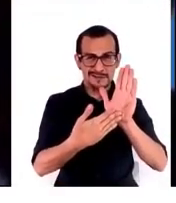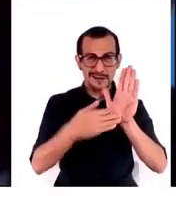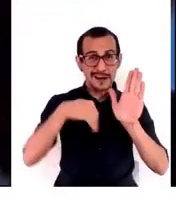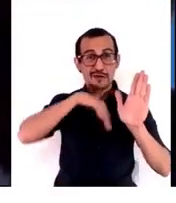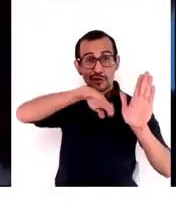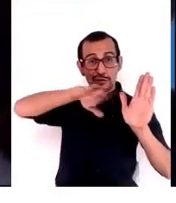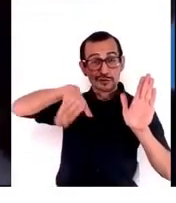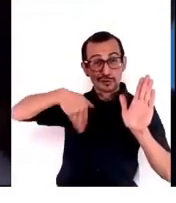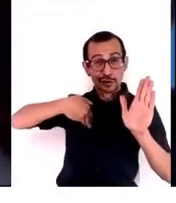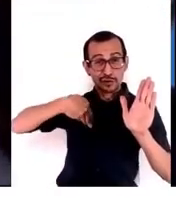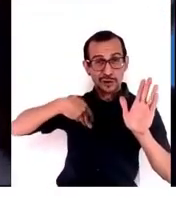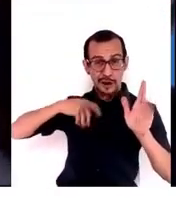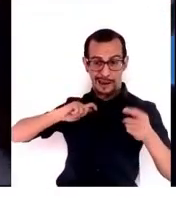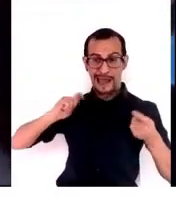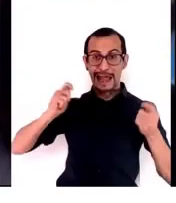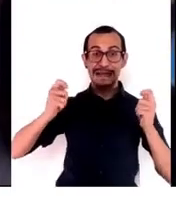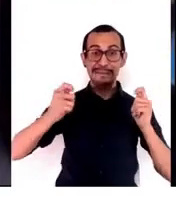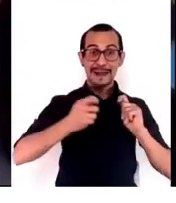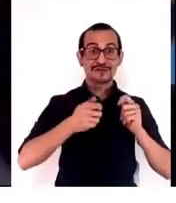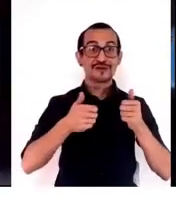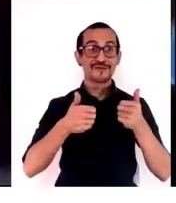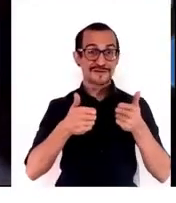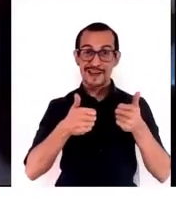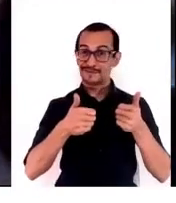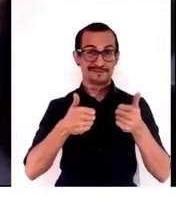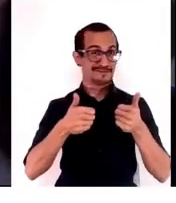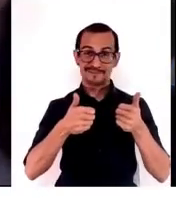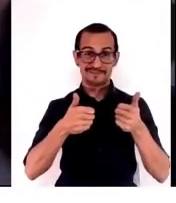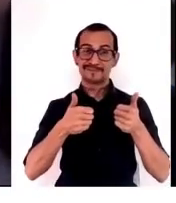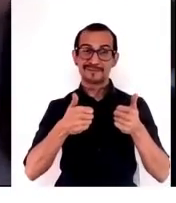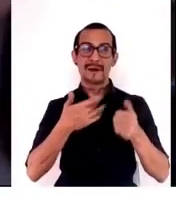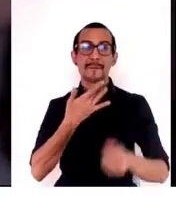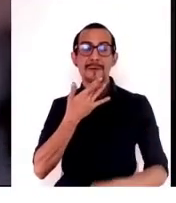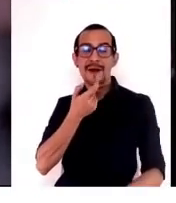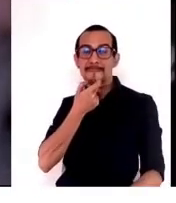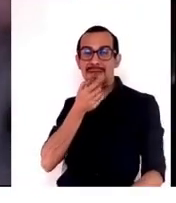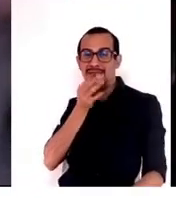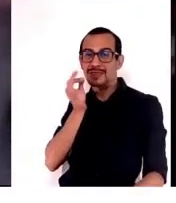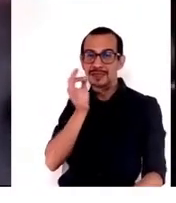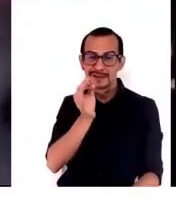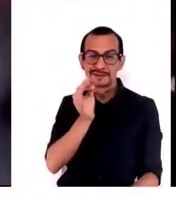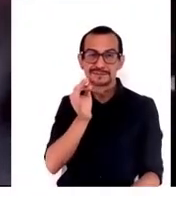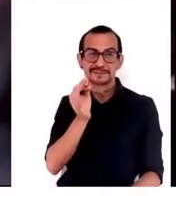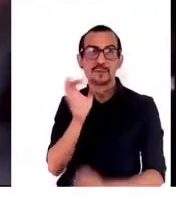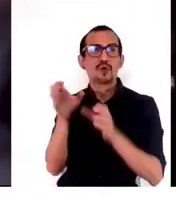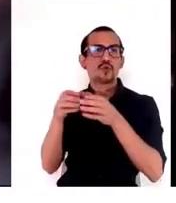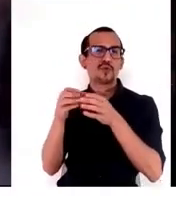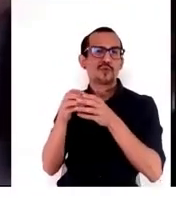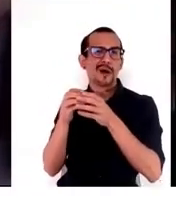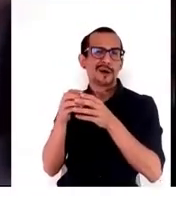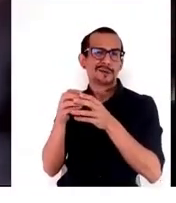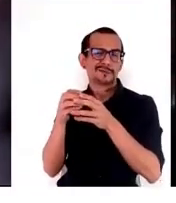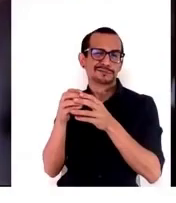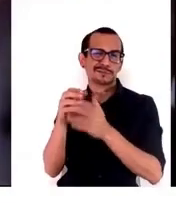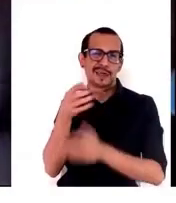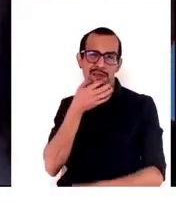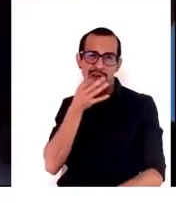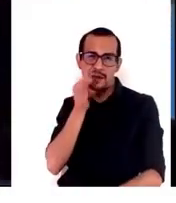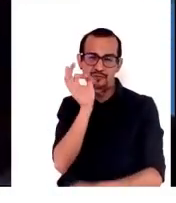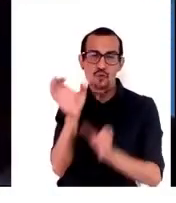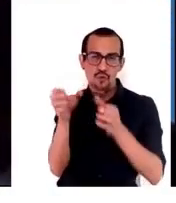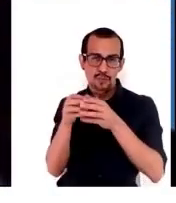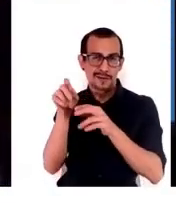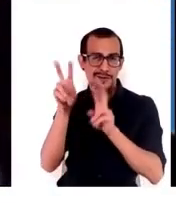mudando bien por el fight against poverty in general. Y por eso